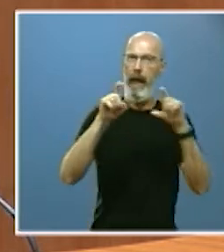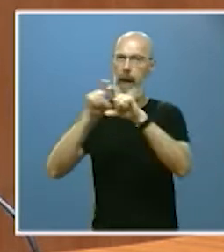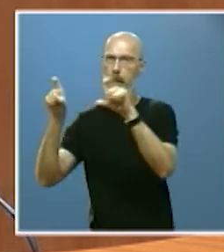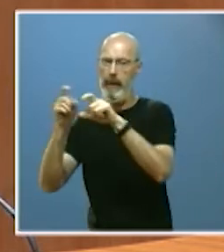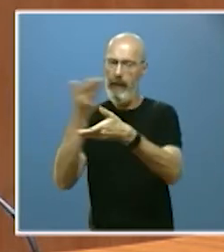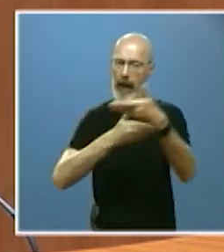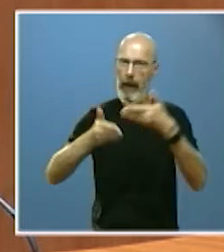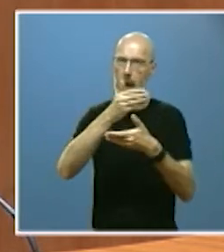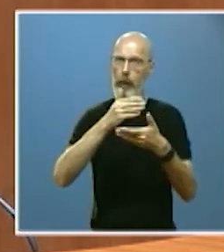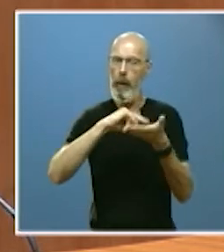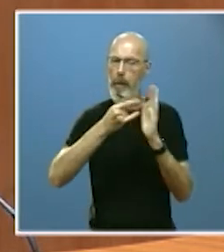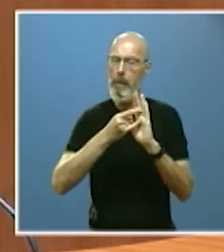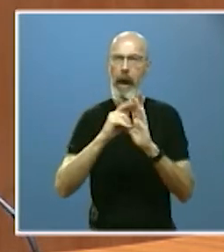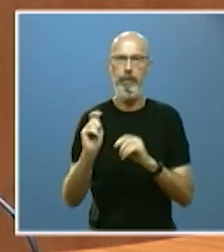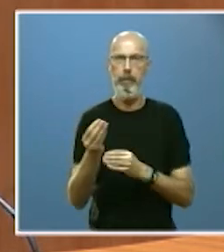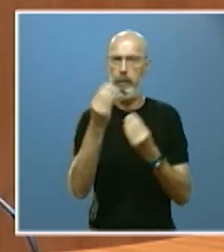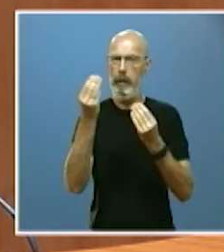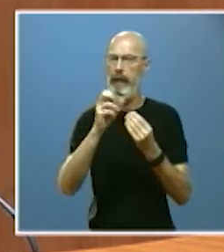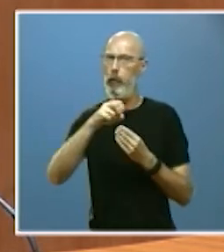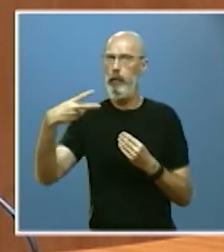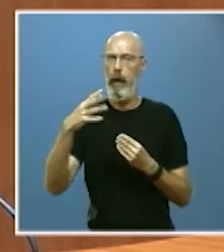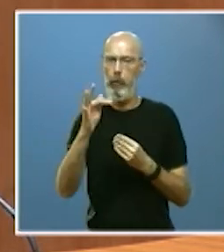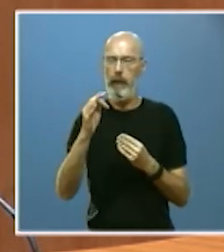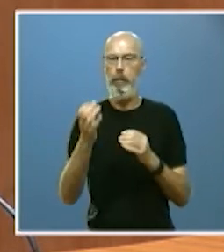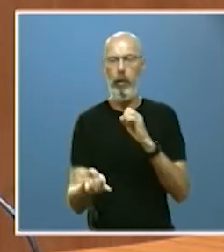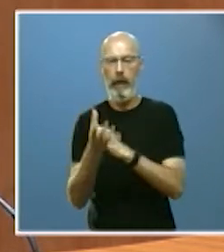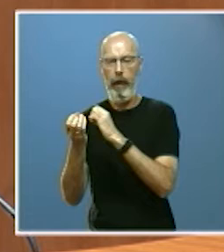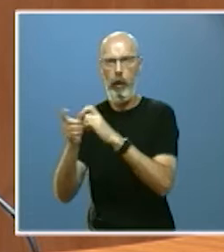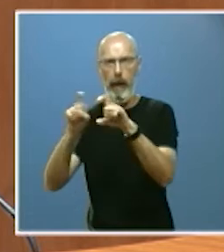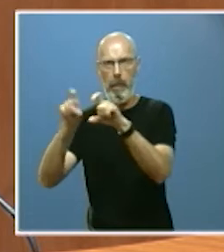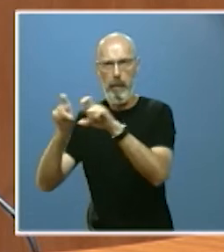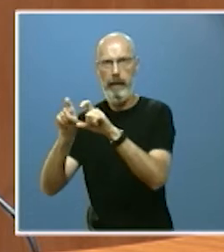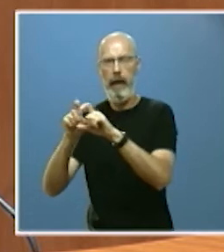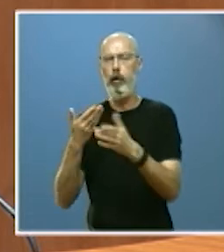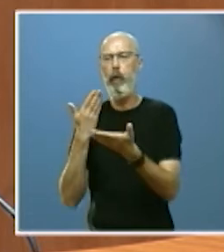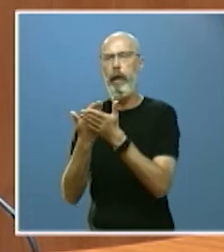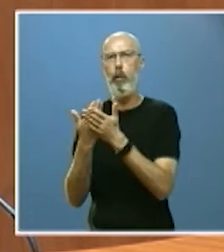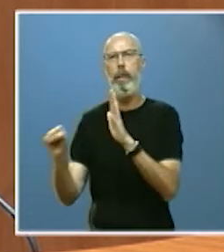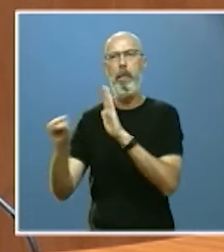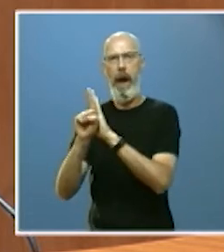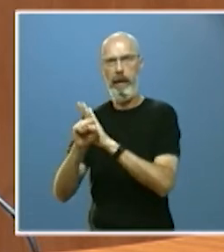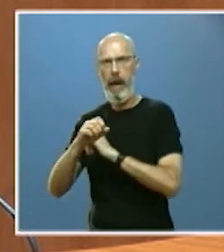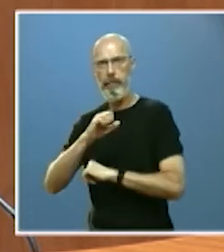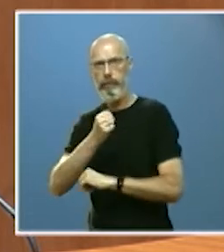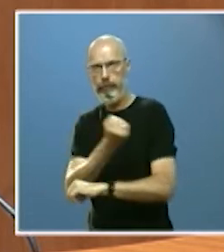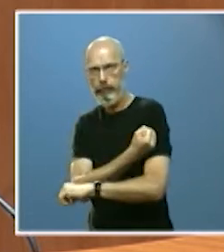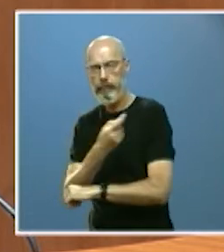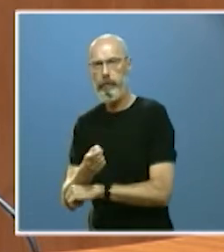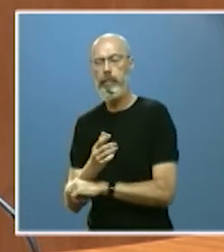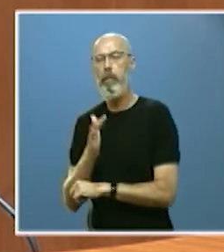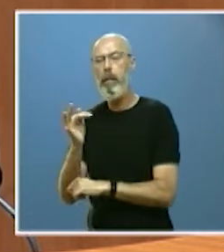positivos en la creación de empresas solicitud de patentes participación en programas de I más D y